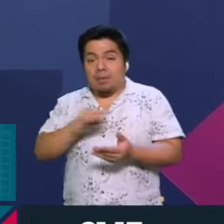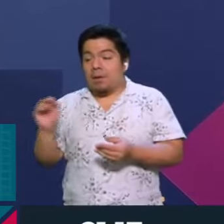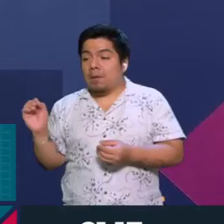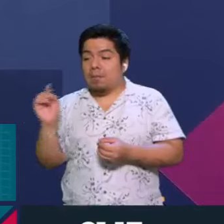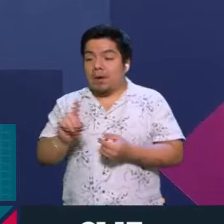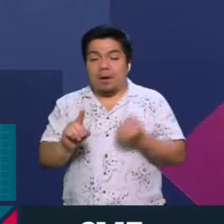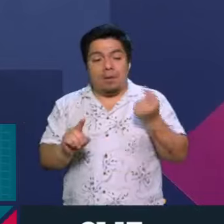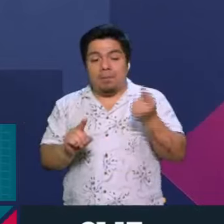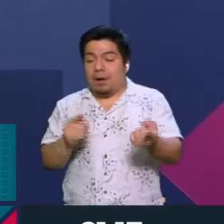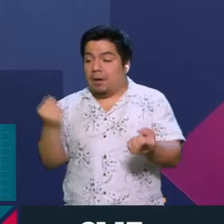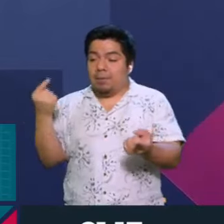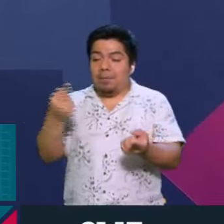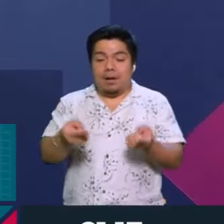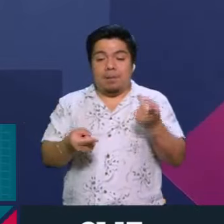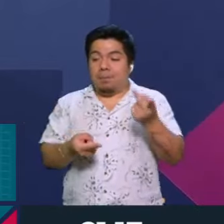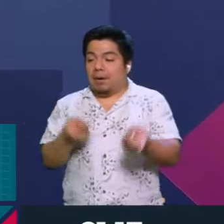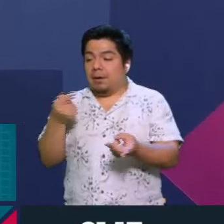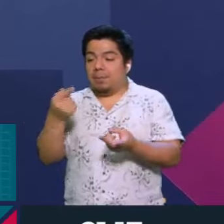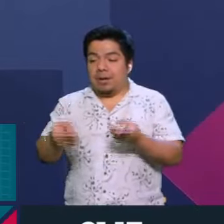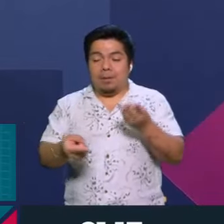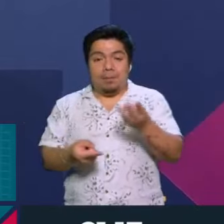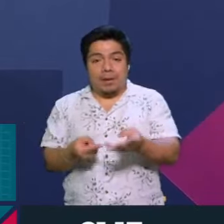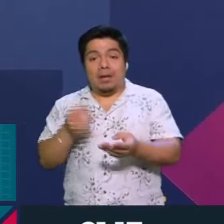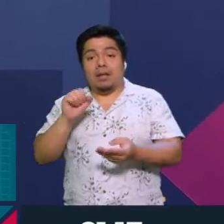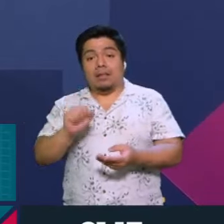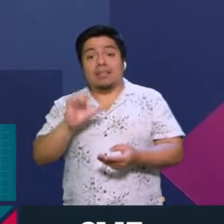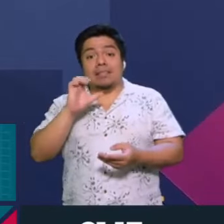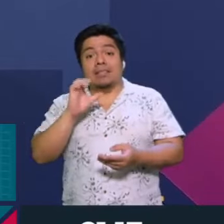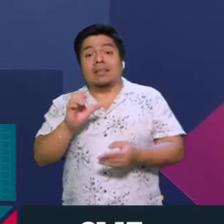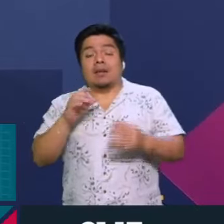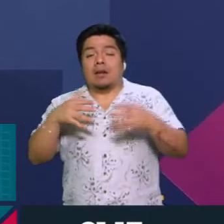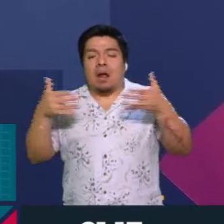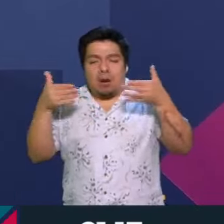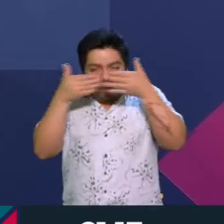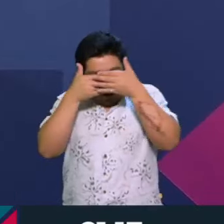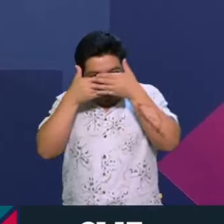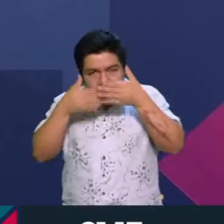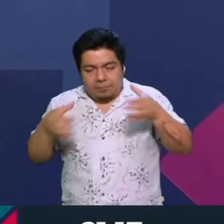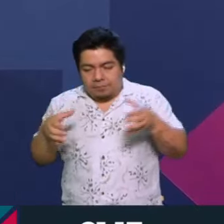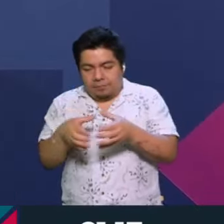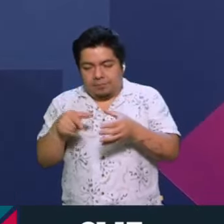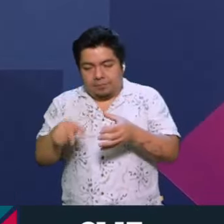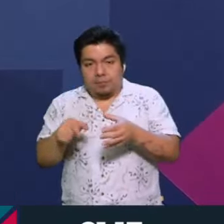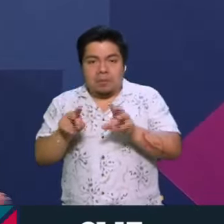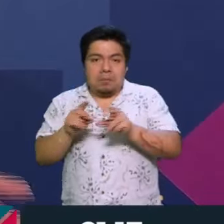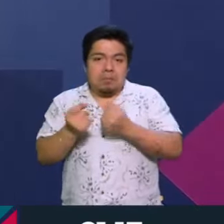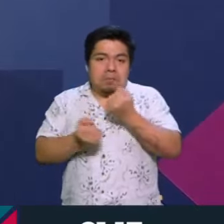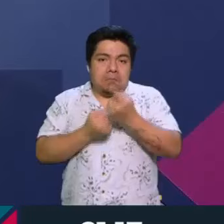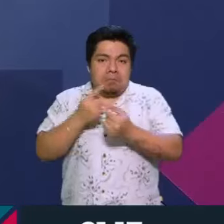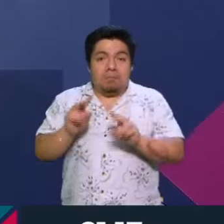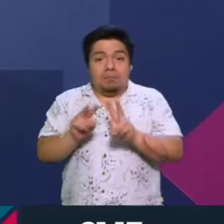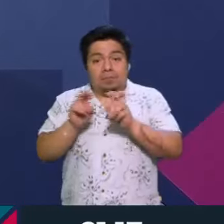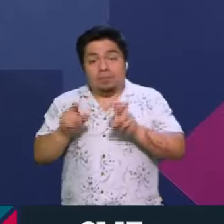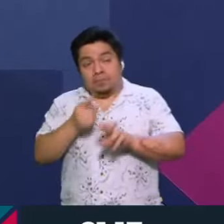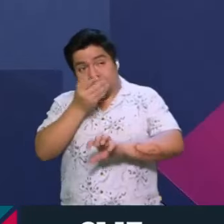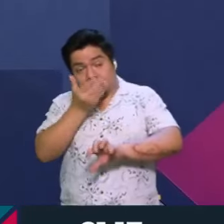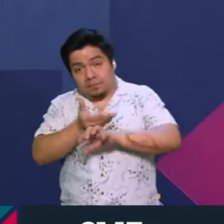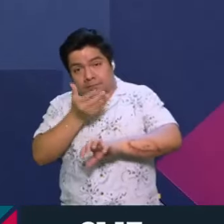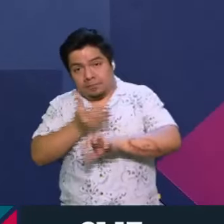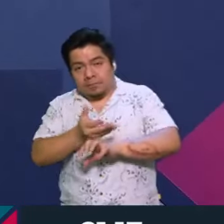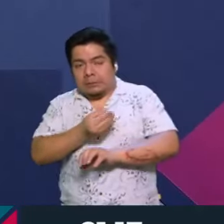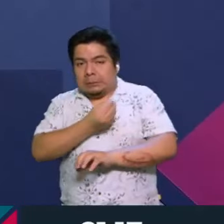a sus propuestas, haga una Suprema Corte extremadamente conservadora en temas que les tocará a los estadounidenses